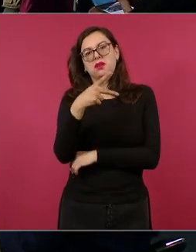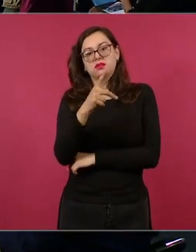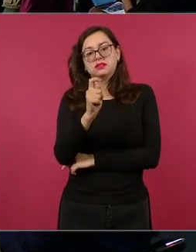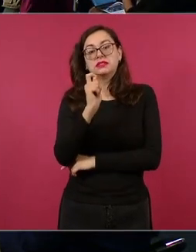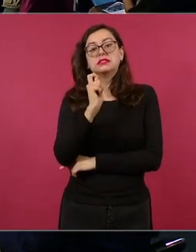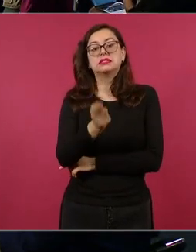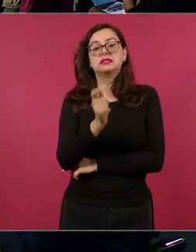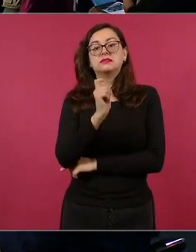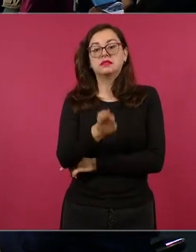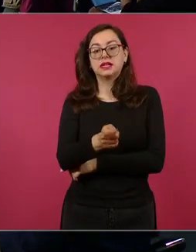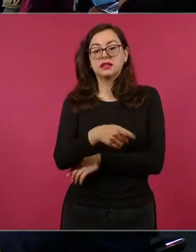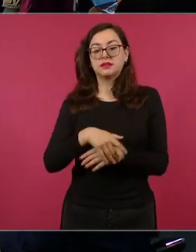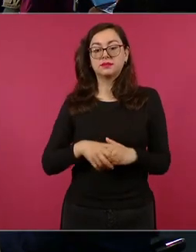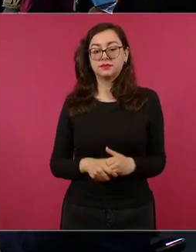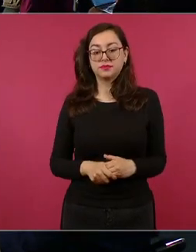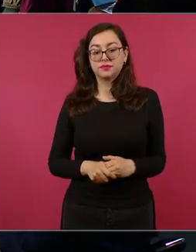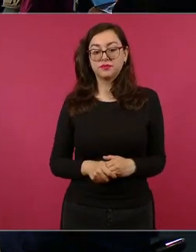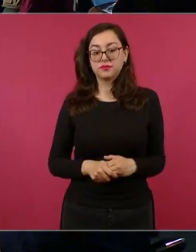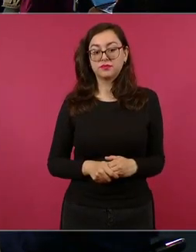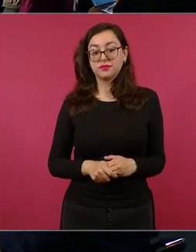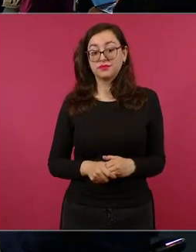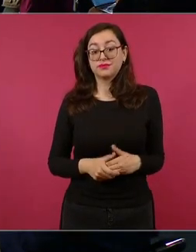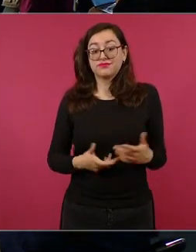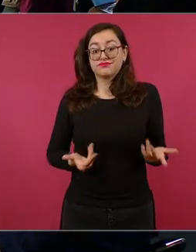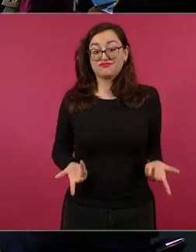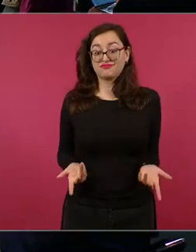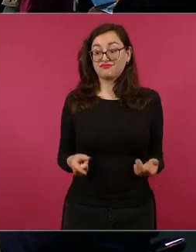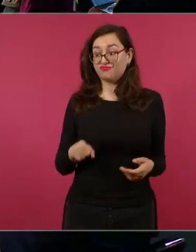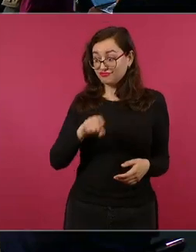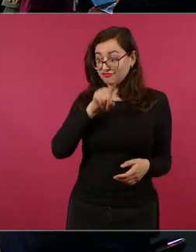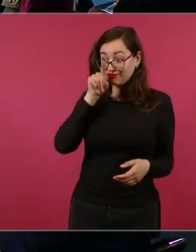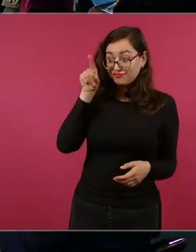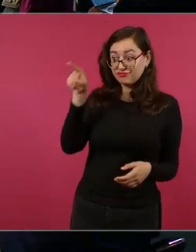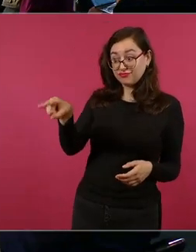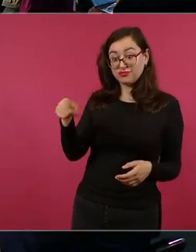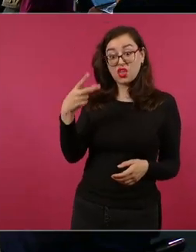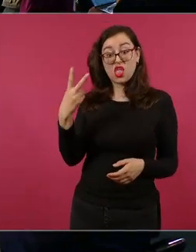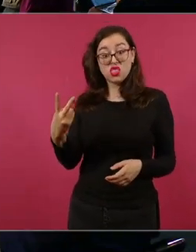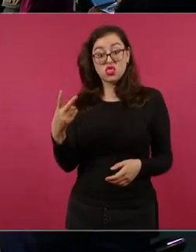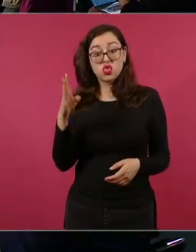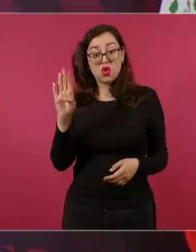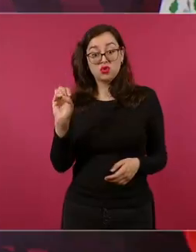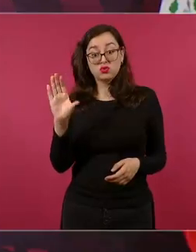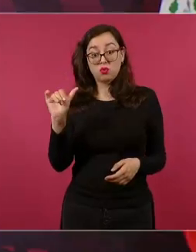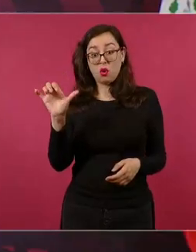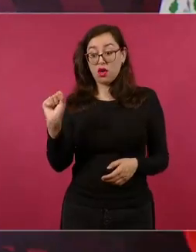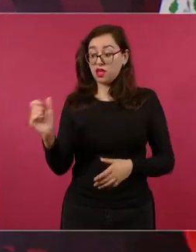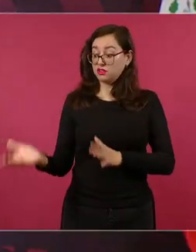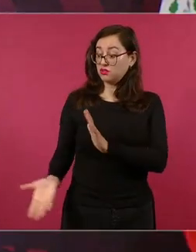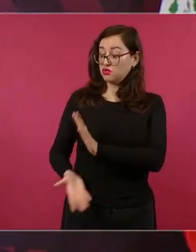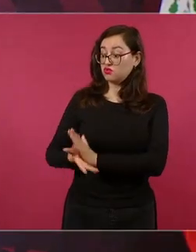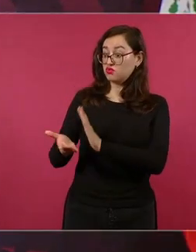¿no? la cuenta la refinería de Dos Bocas